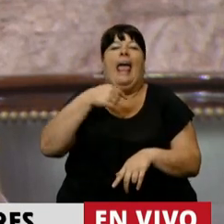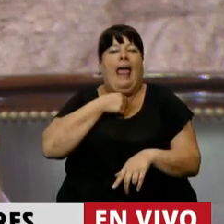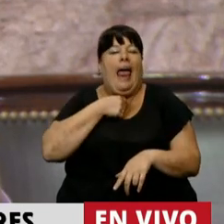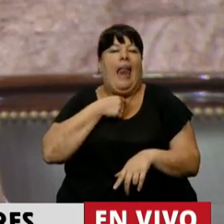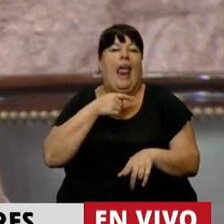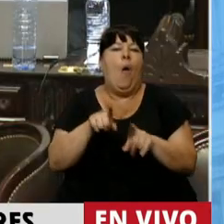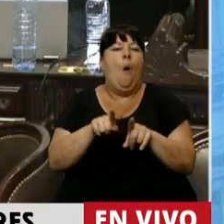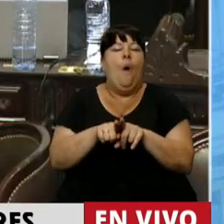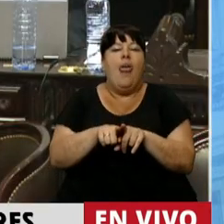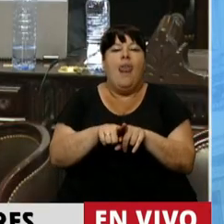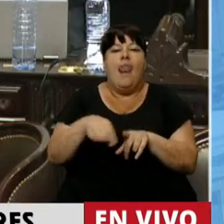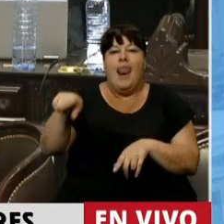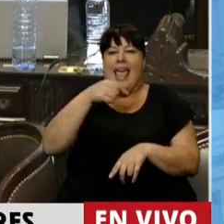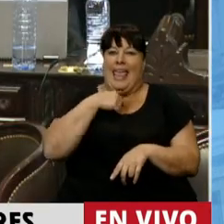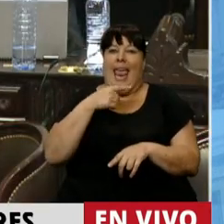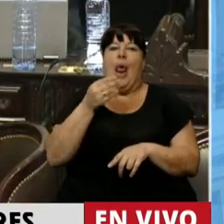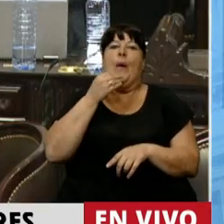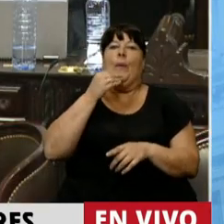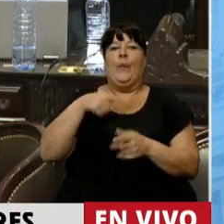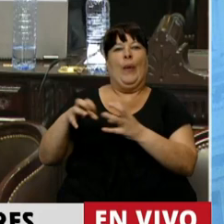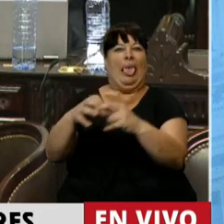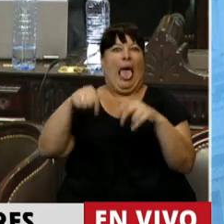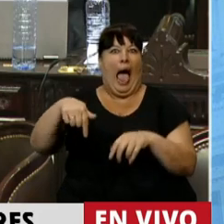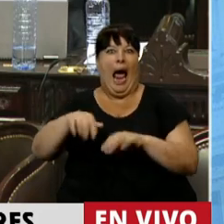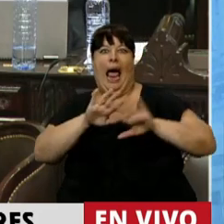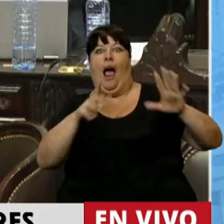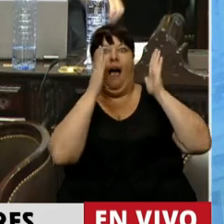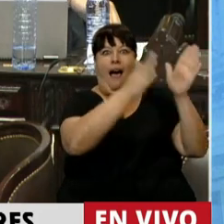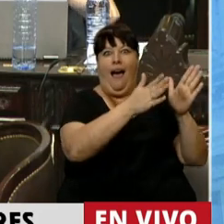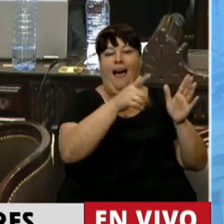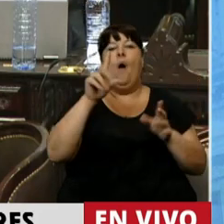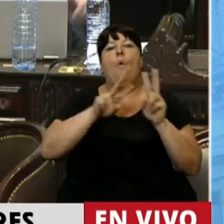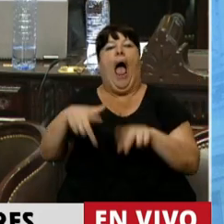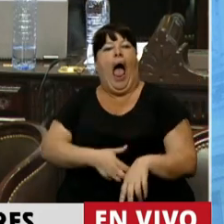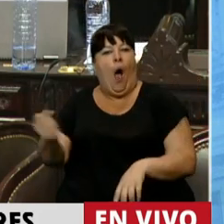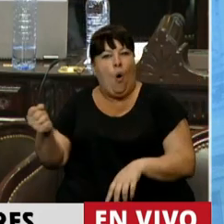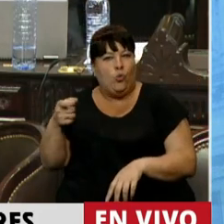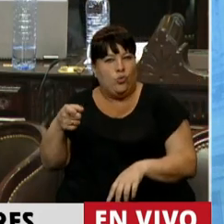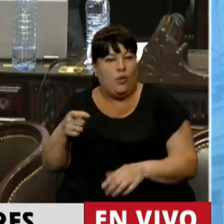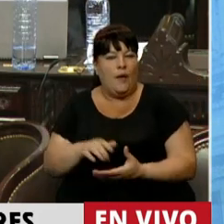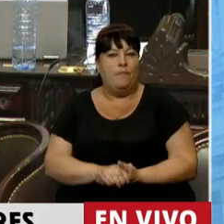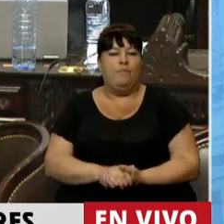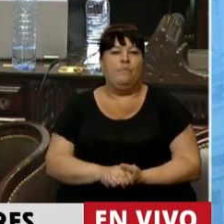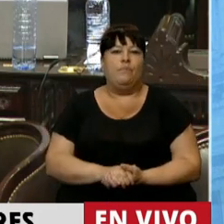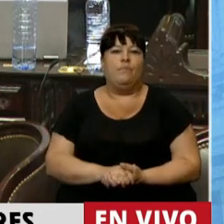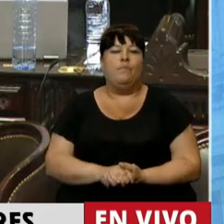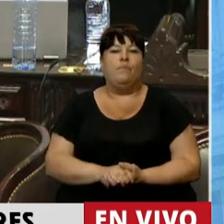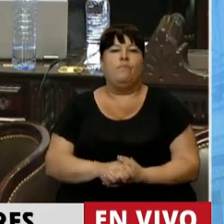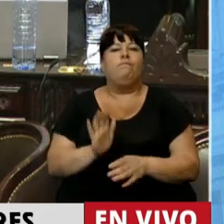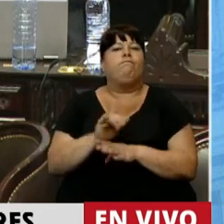que pase desapercibido un ajuste que va